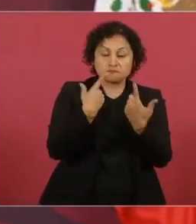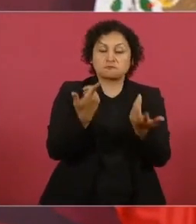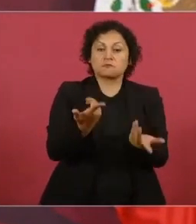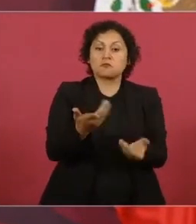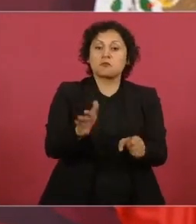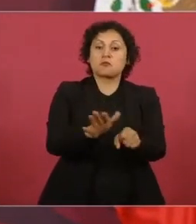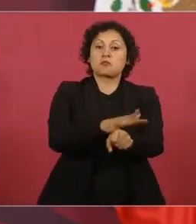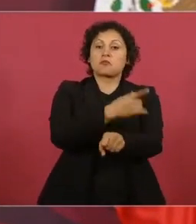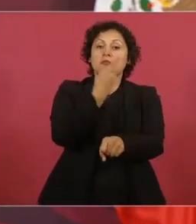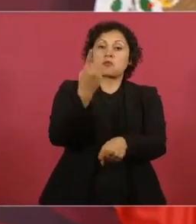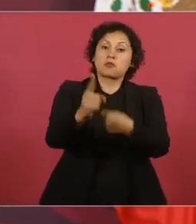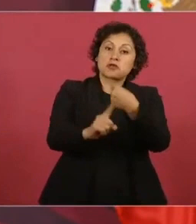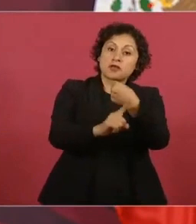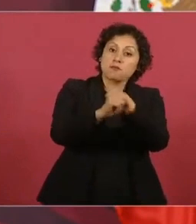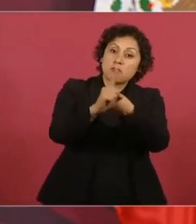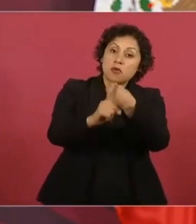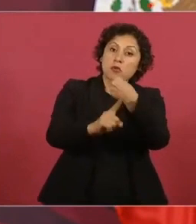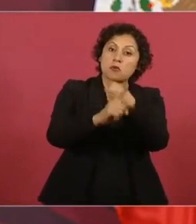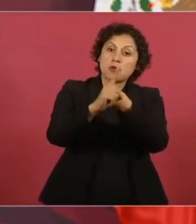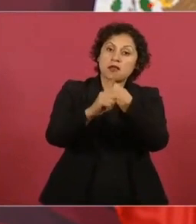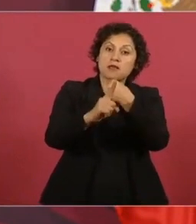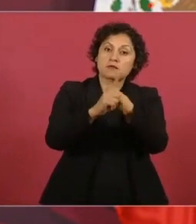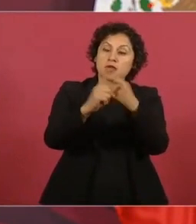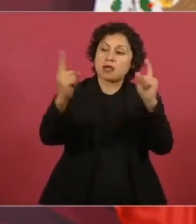de manera pacífica.